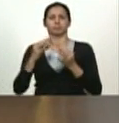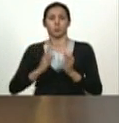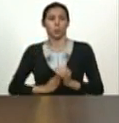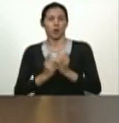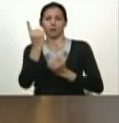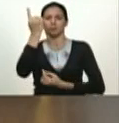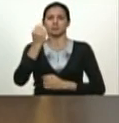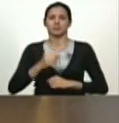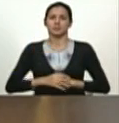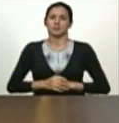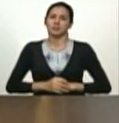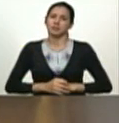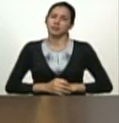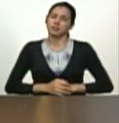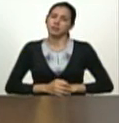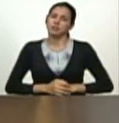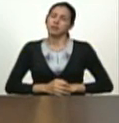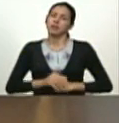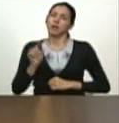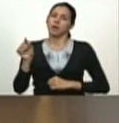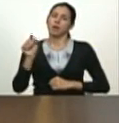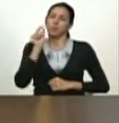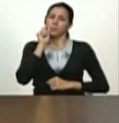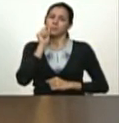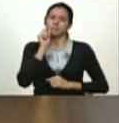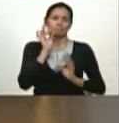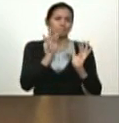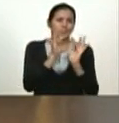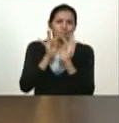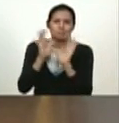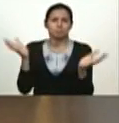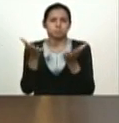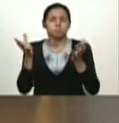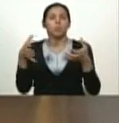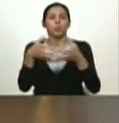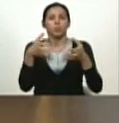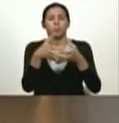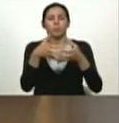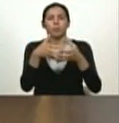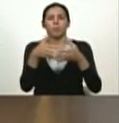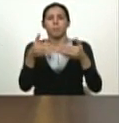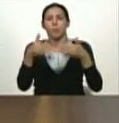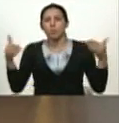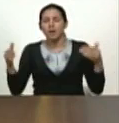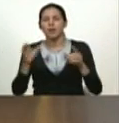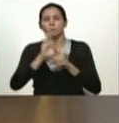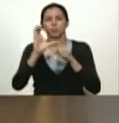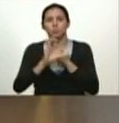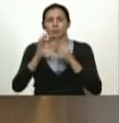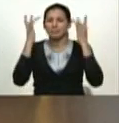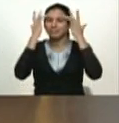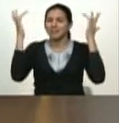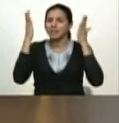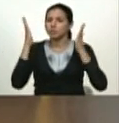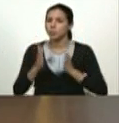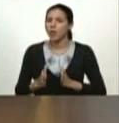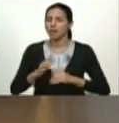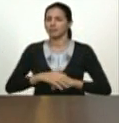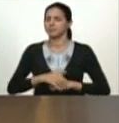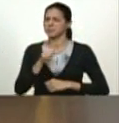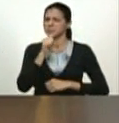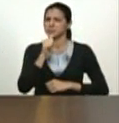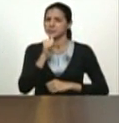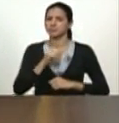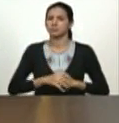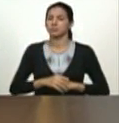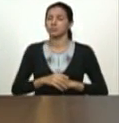muchachos que se ha levantado en la creación en la articulación de los movimientos populares de la cultura de los intelectuales del país se trata del